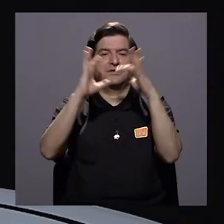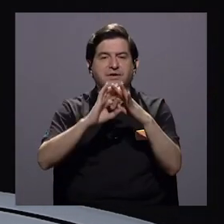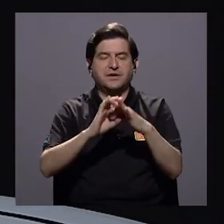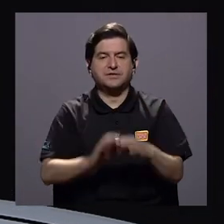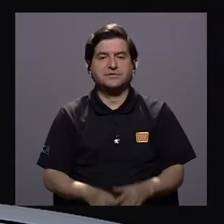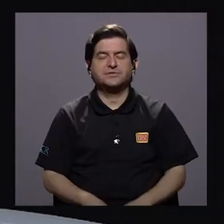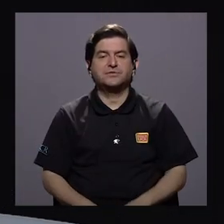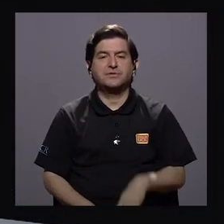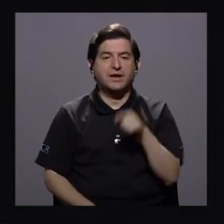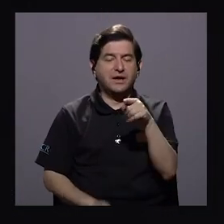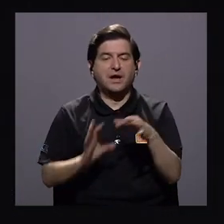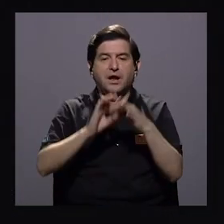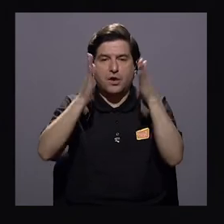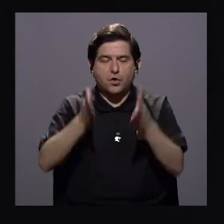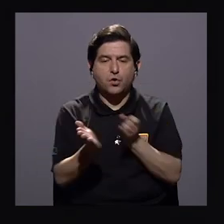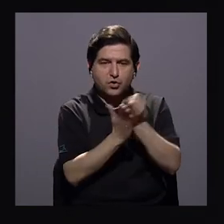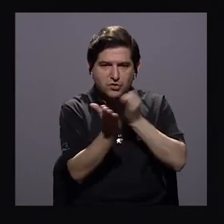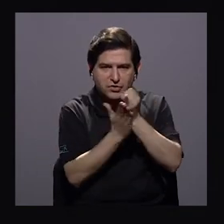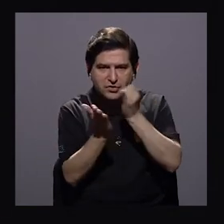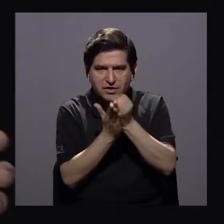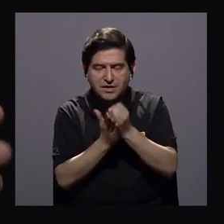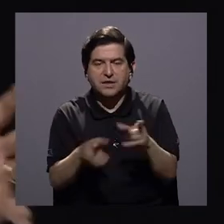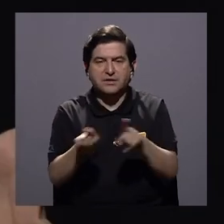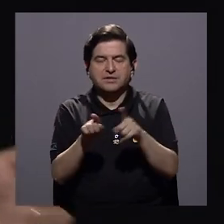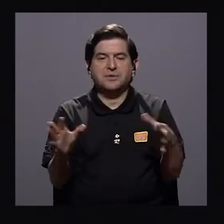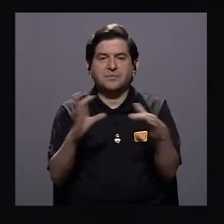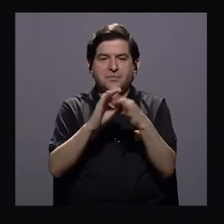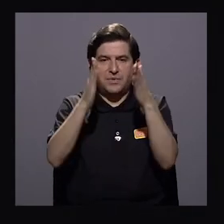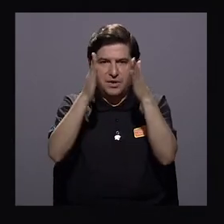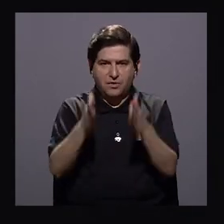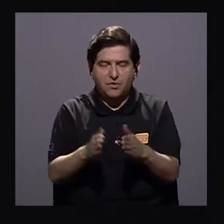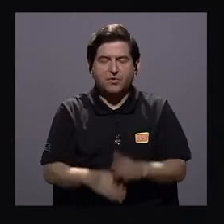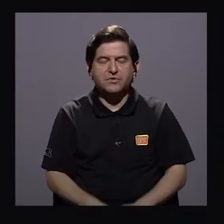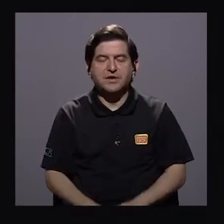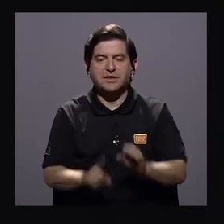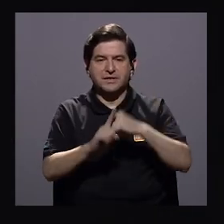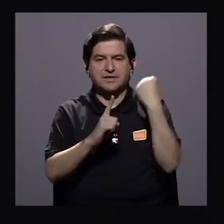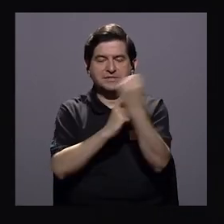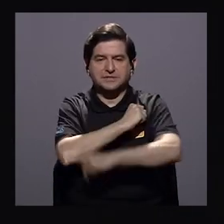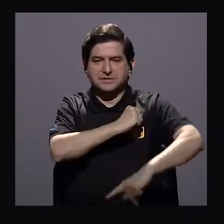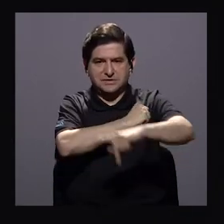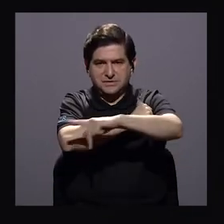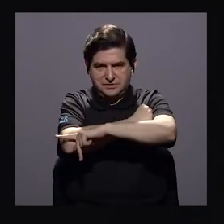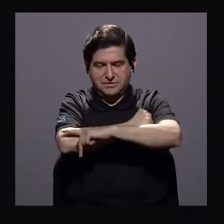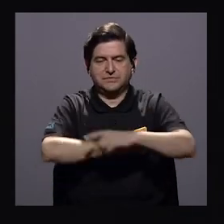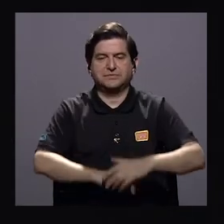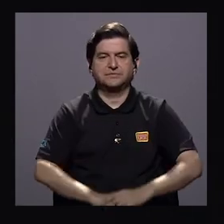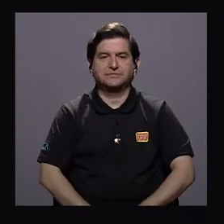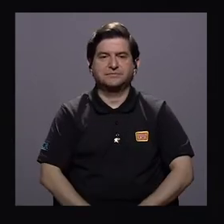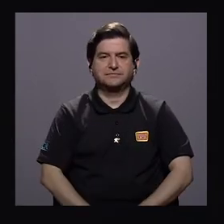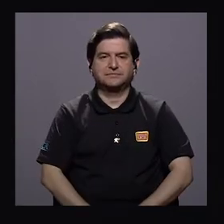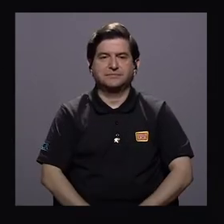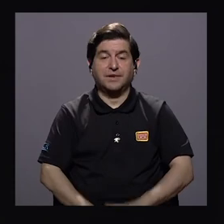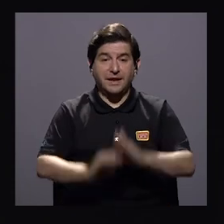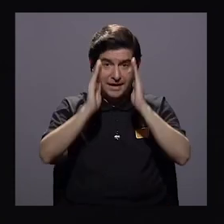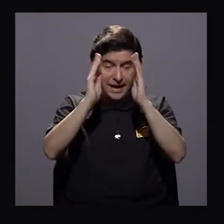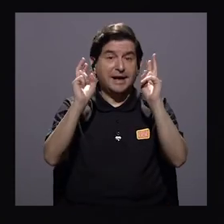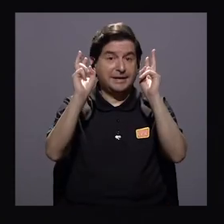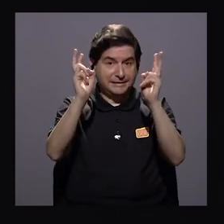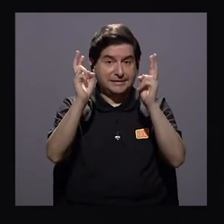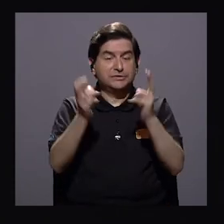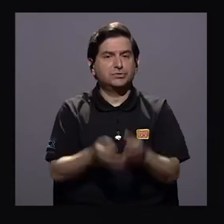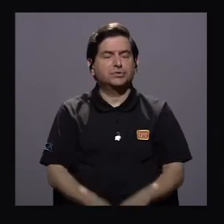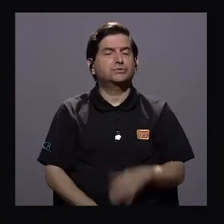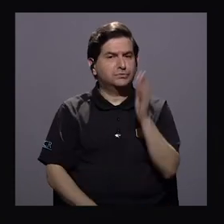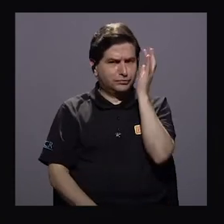de su coordinación como investigador pero además como coordinador de esa investigación del Estado-Nación atendamos a ese